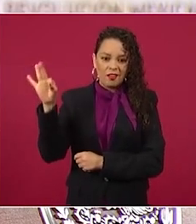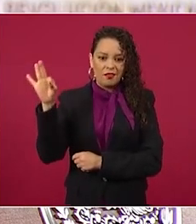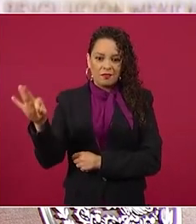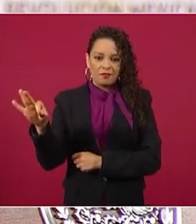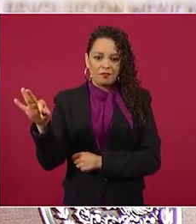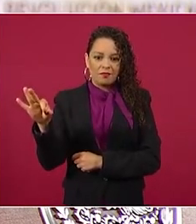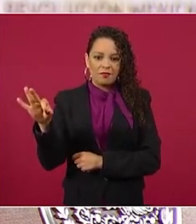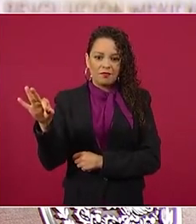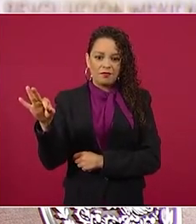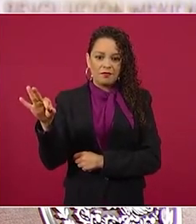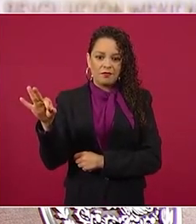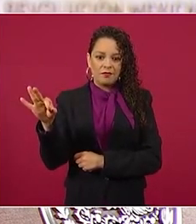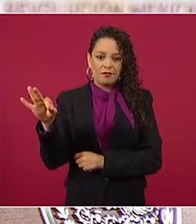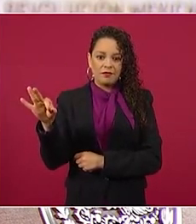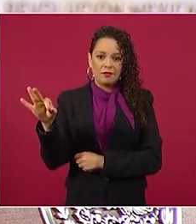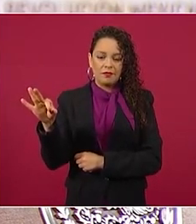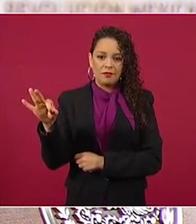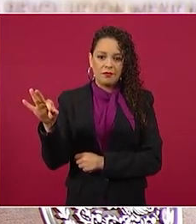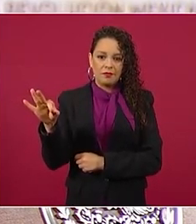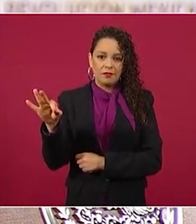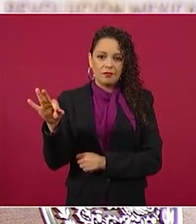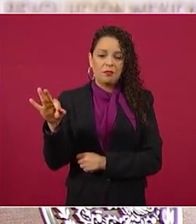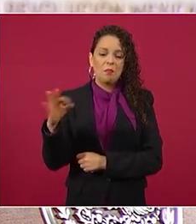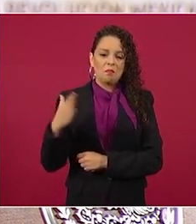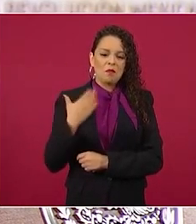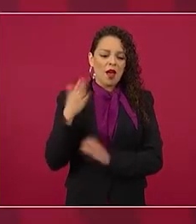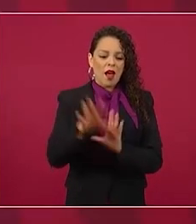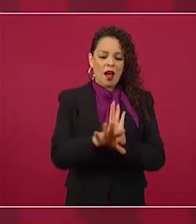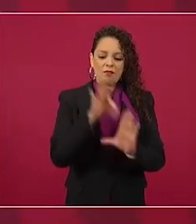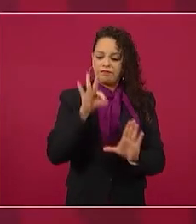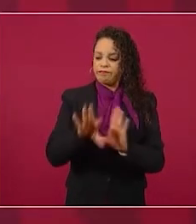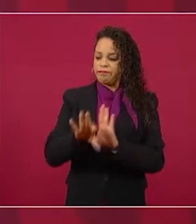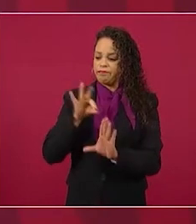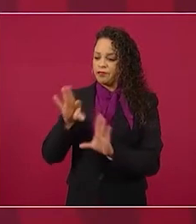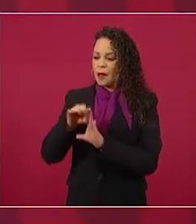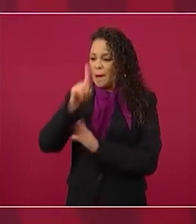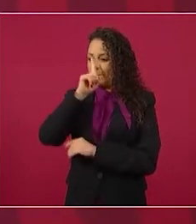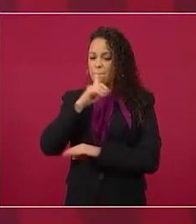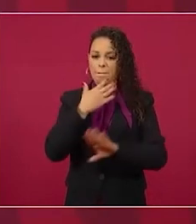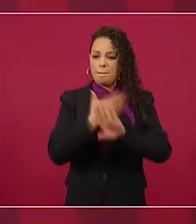situación como Lorele Mola,